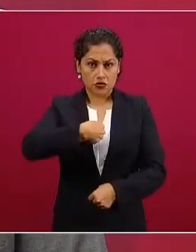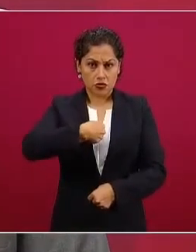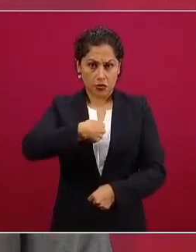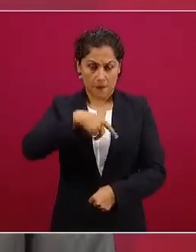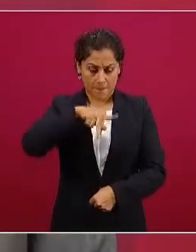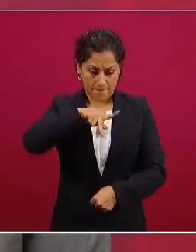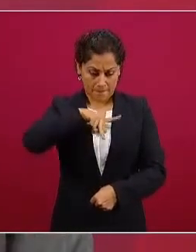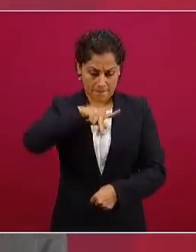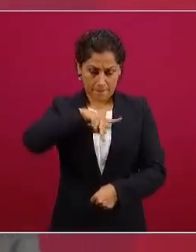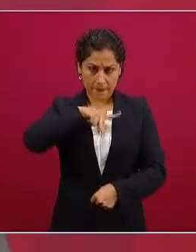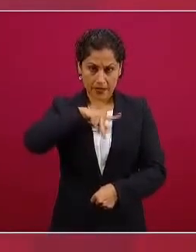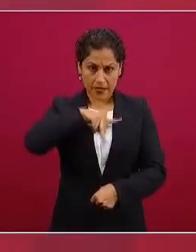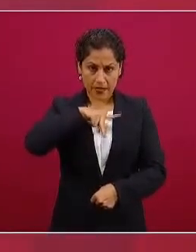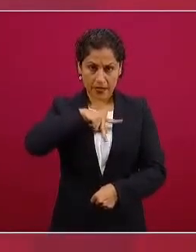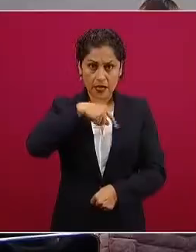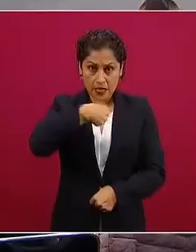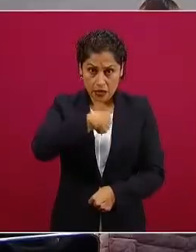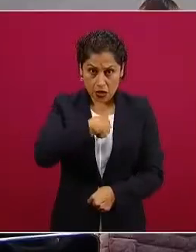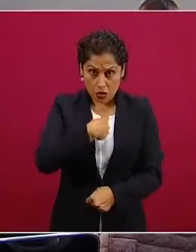yo no puedo